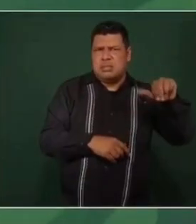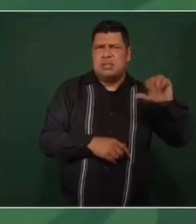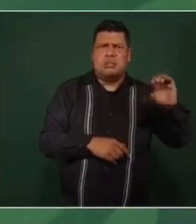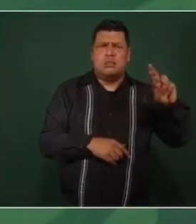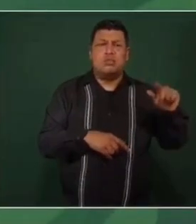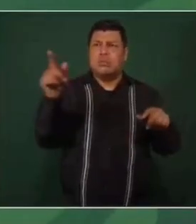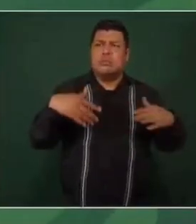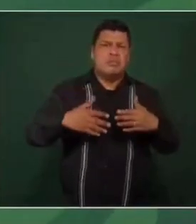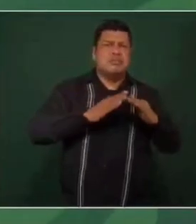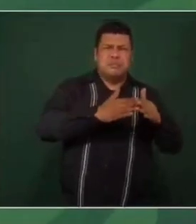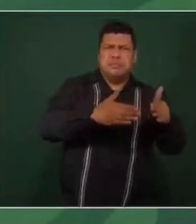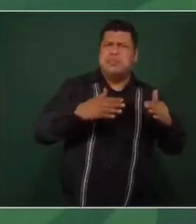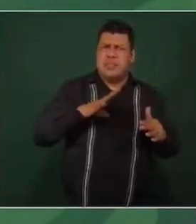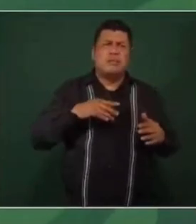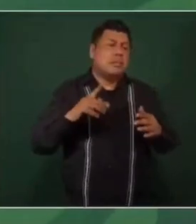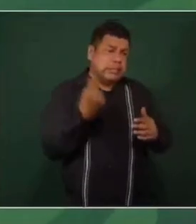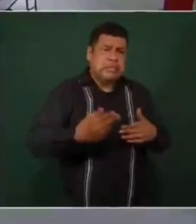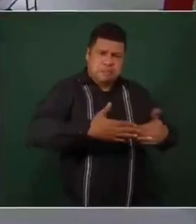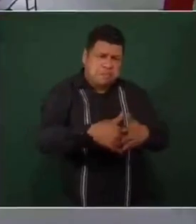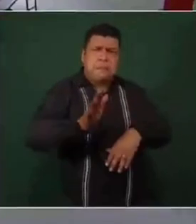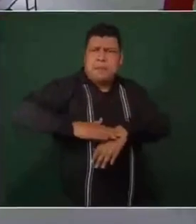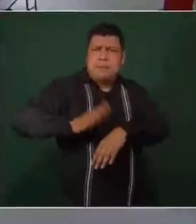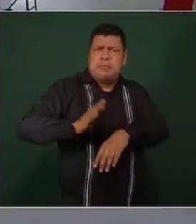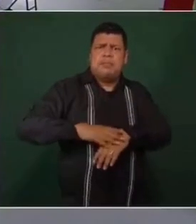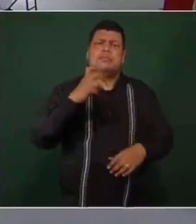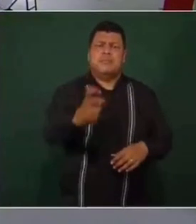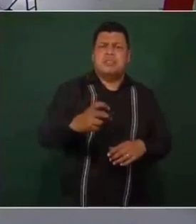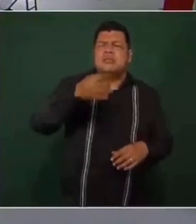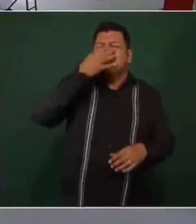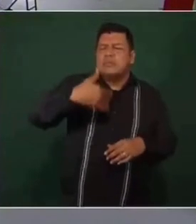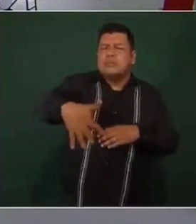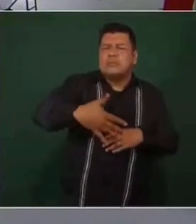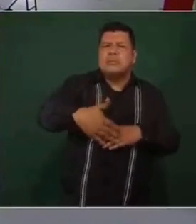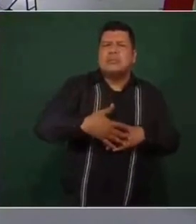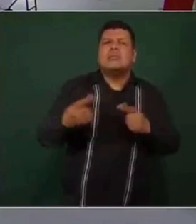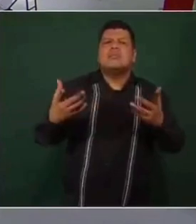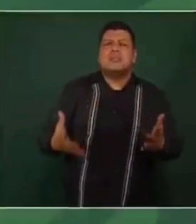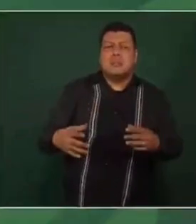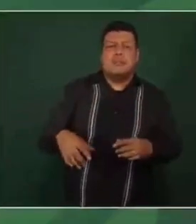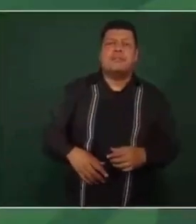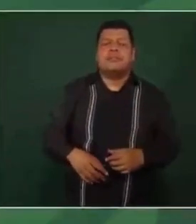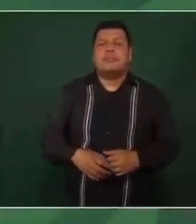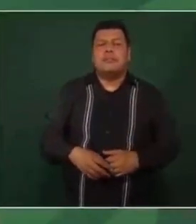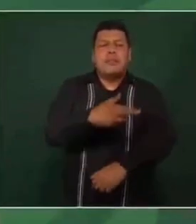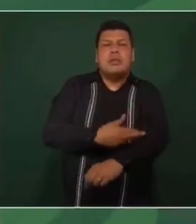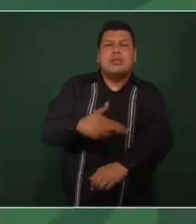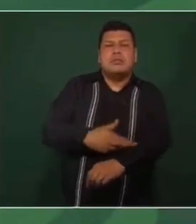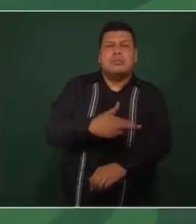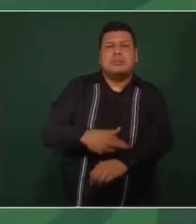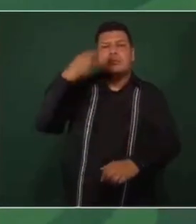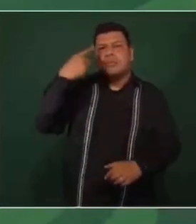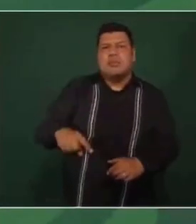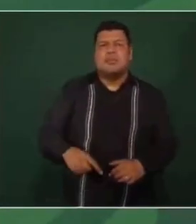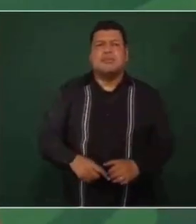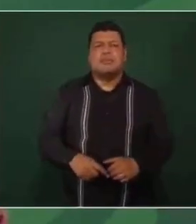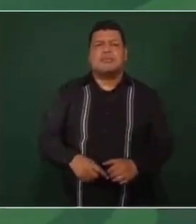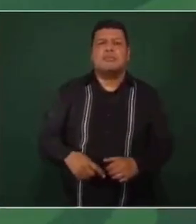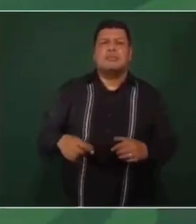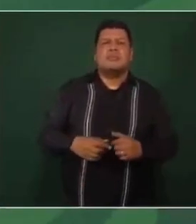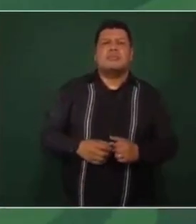Y va a anunciarse pronto ya la creación de 10